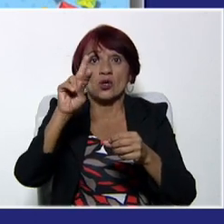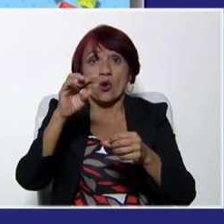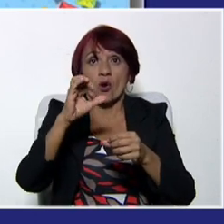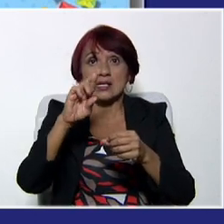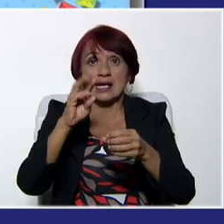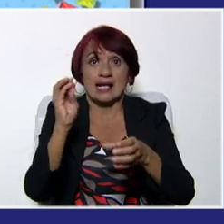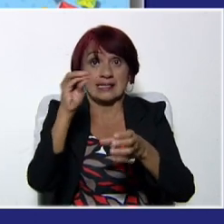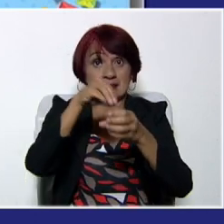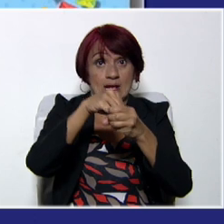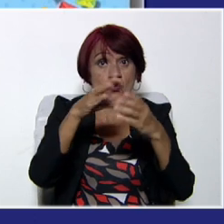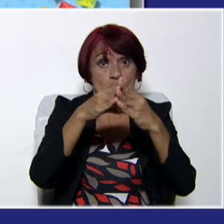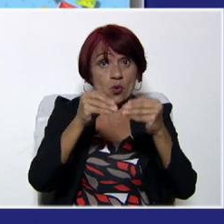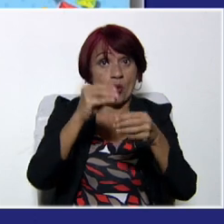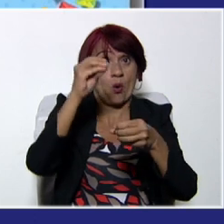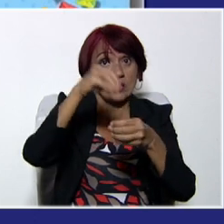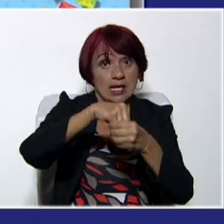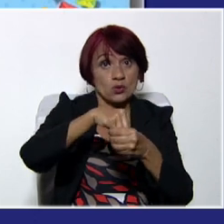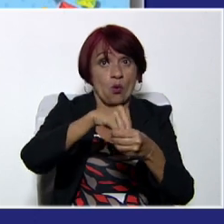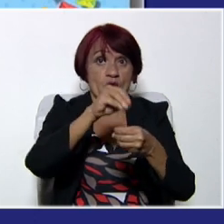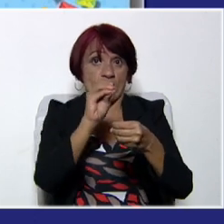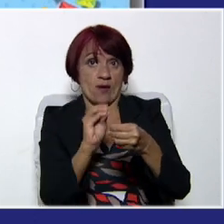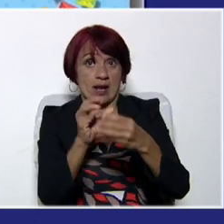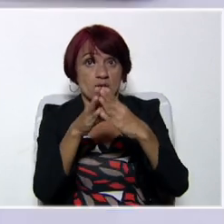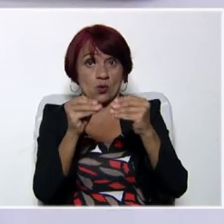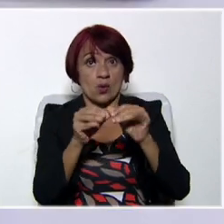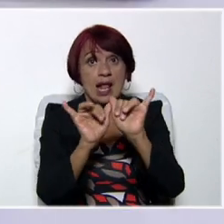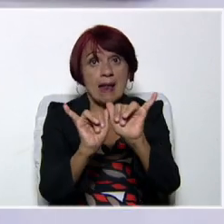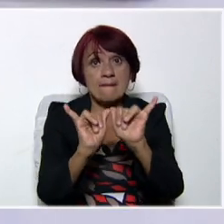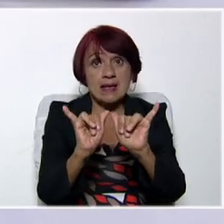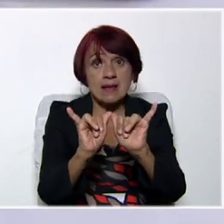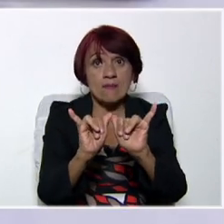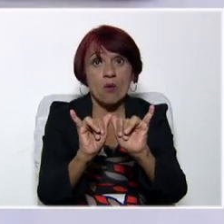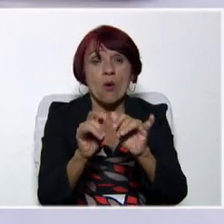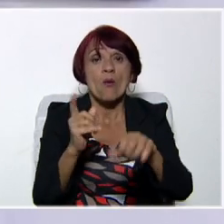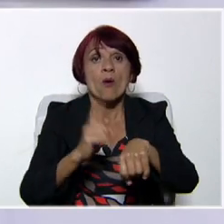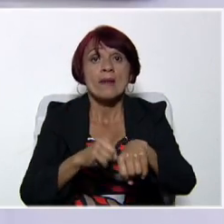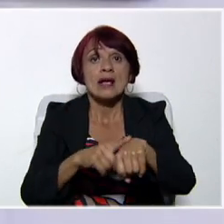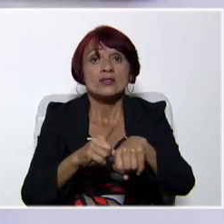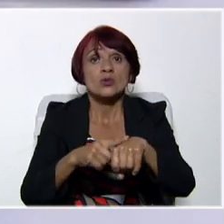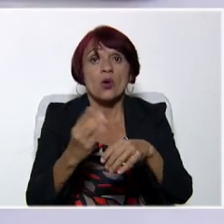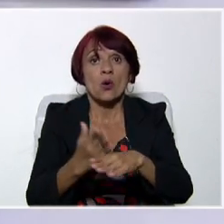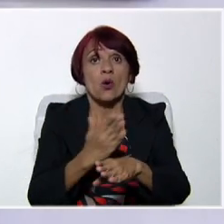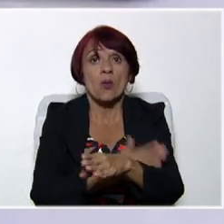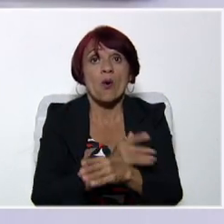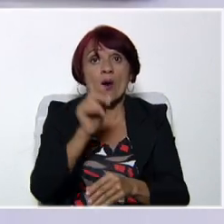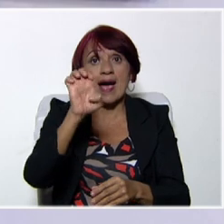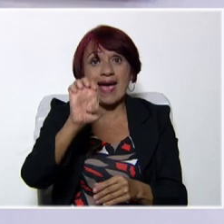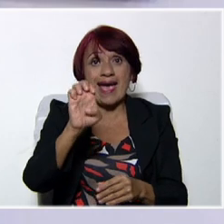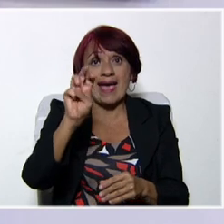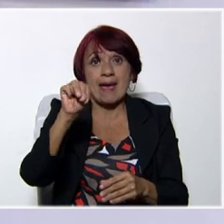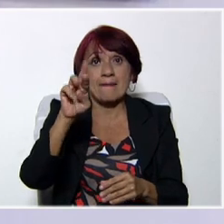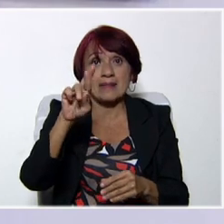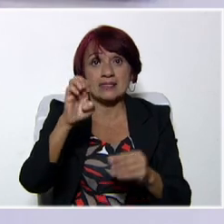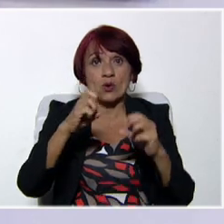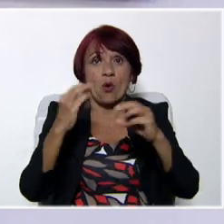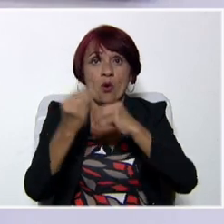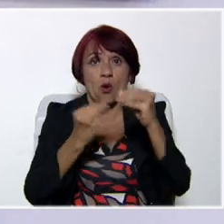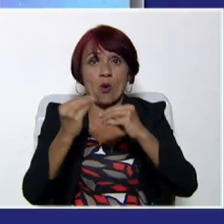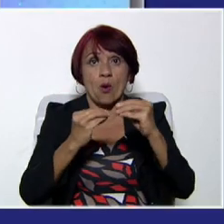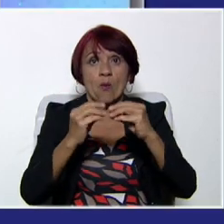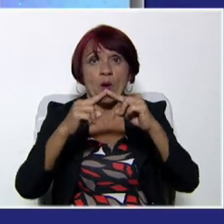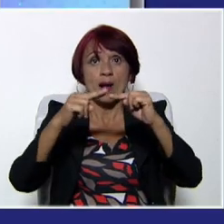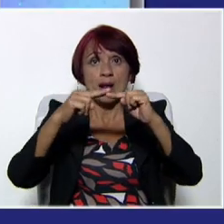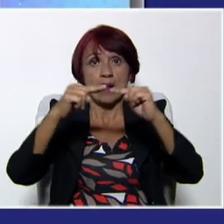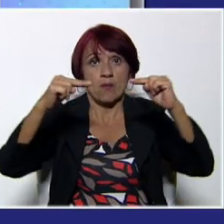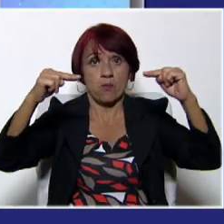electrónicos, quiere decir que están presentes al mismo momento, en el instante, tanto el emisor como el receptor. Este es el